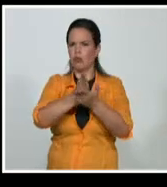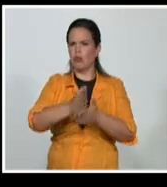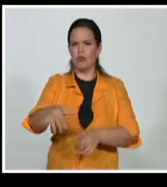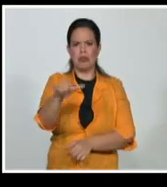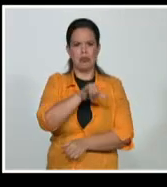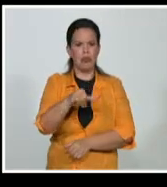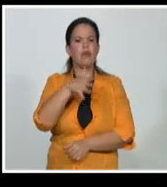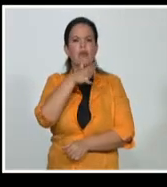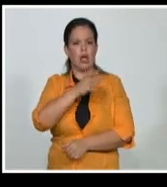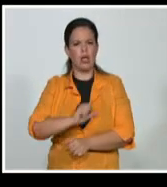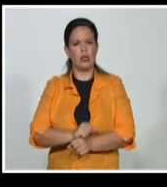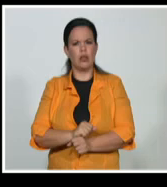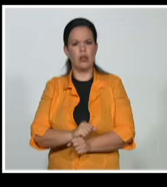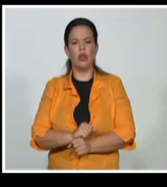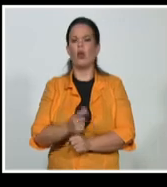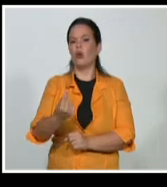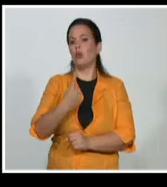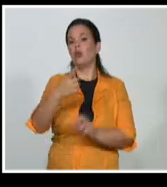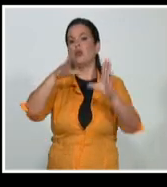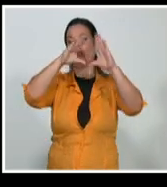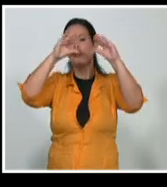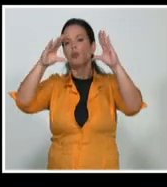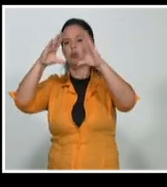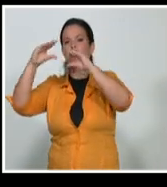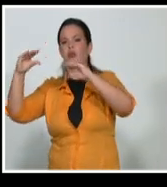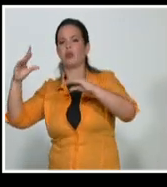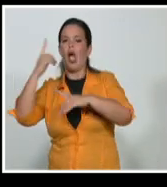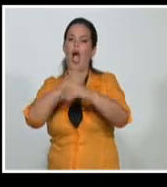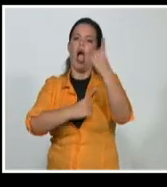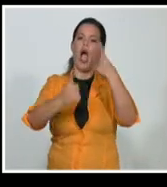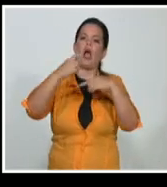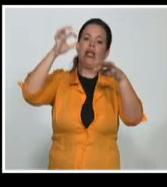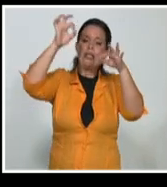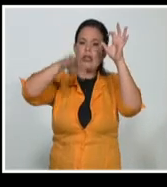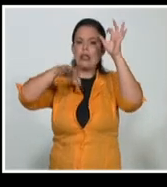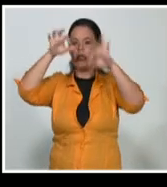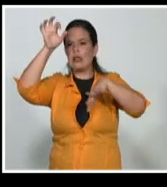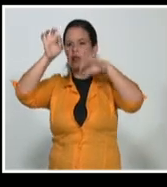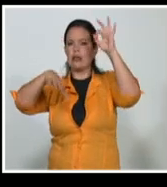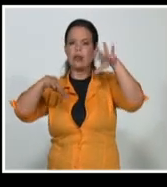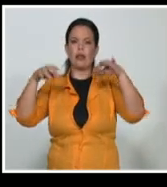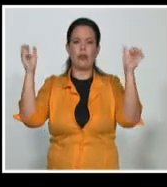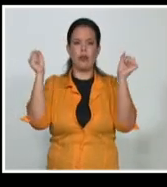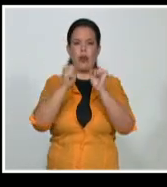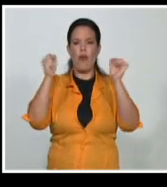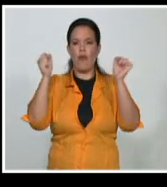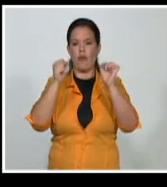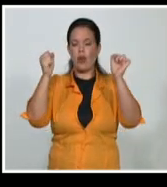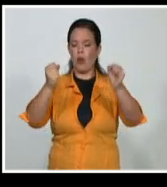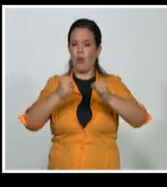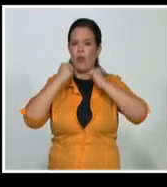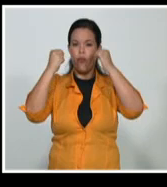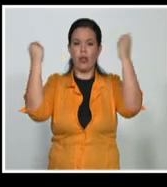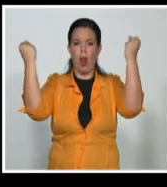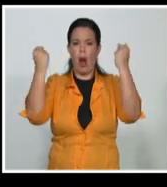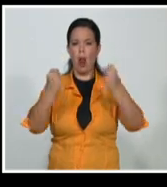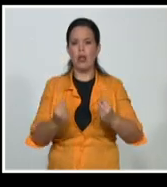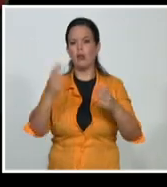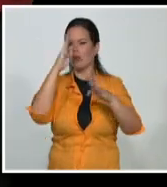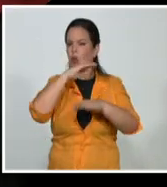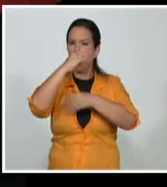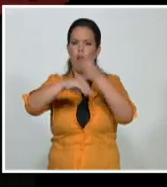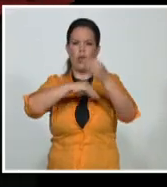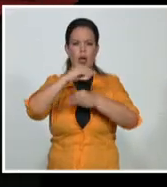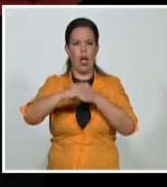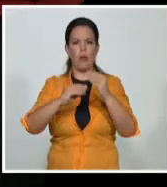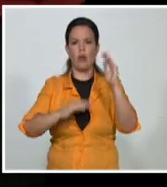solo se pronostican cielos parcialmente nublados con escasas lluvias. Y las temperaturas extremas elevadas y con poca variación, máximas de